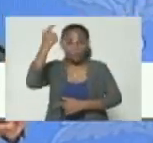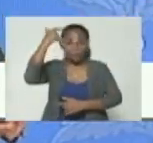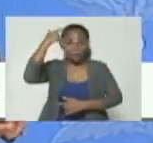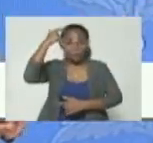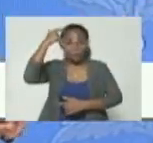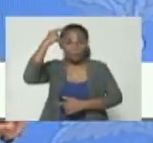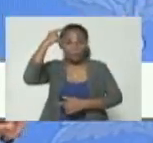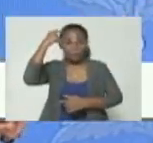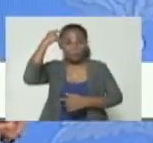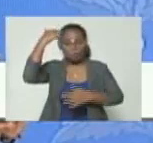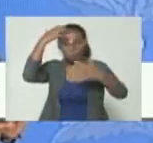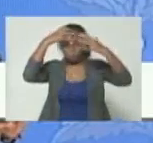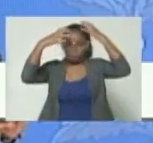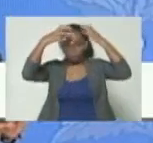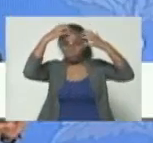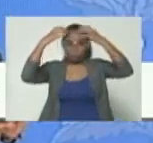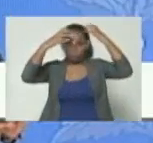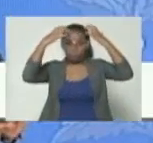la azotea,